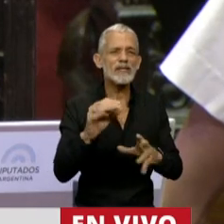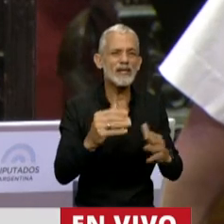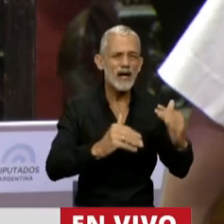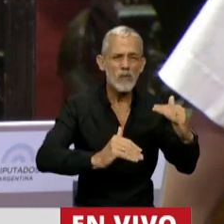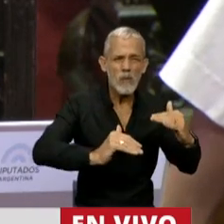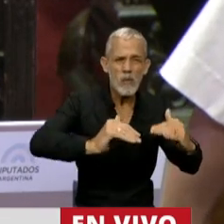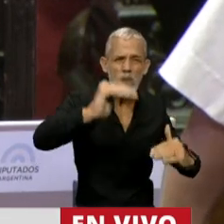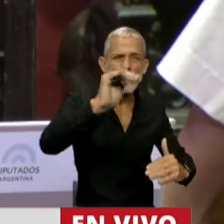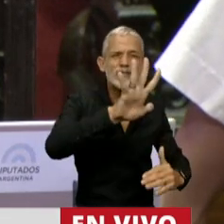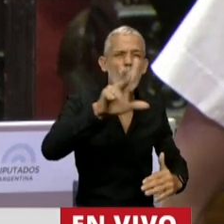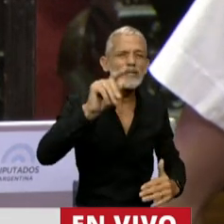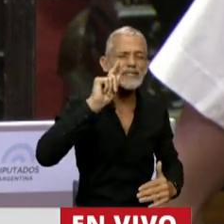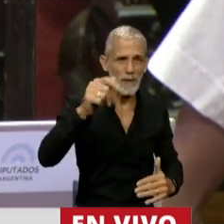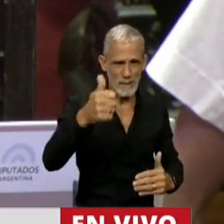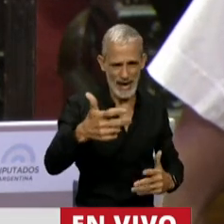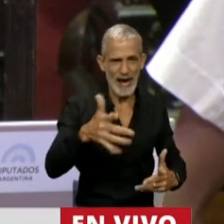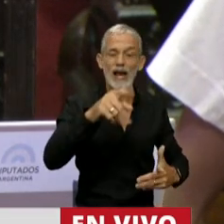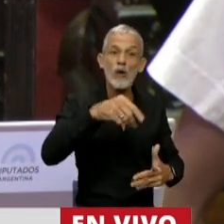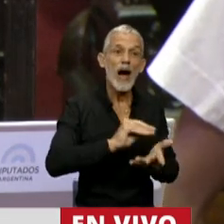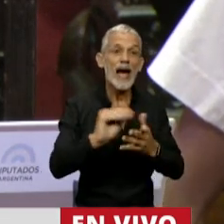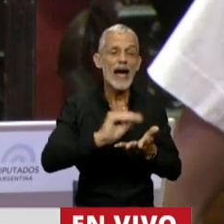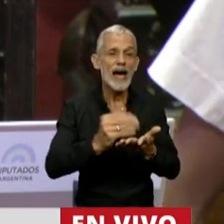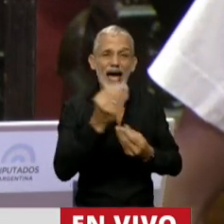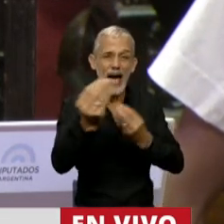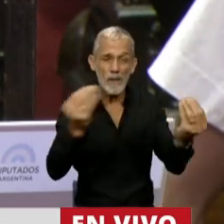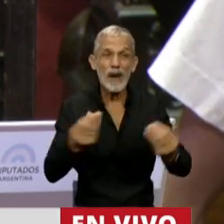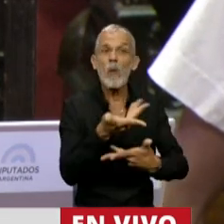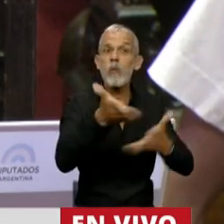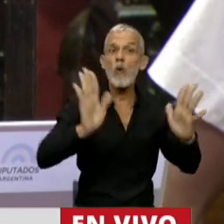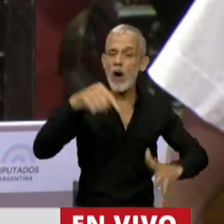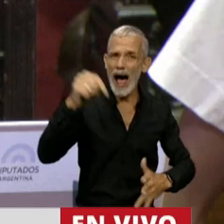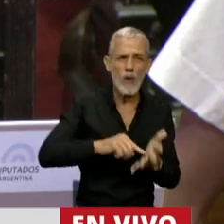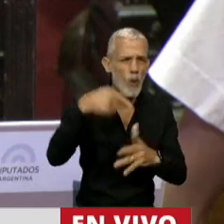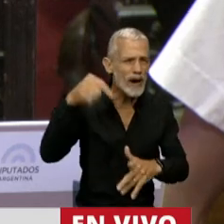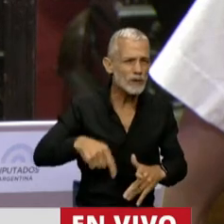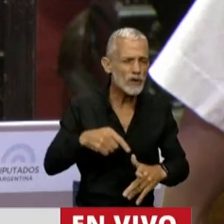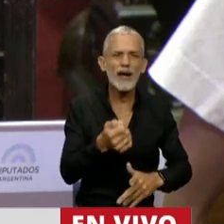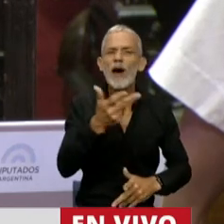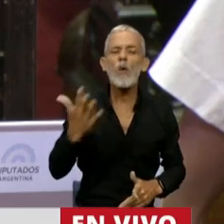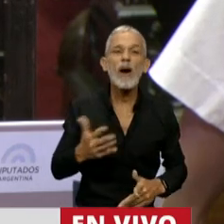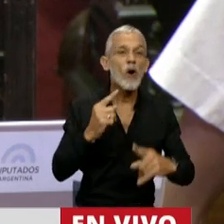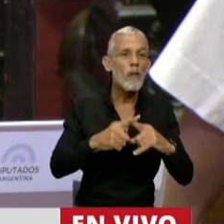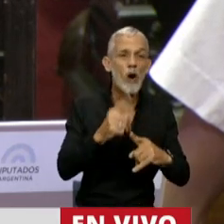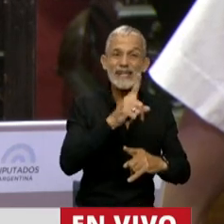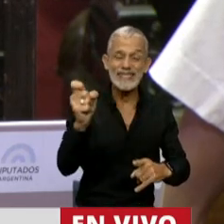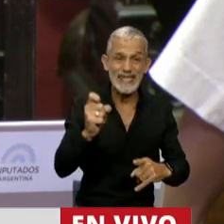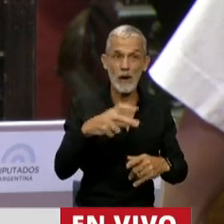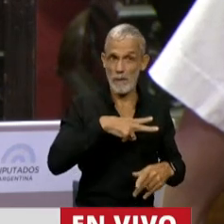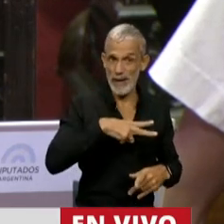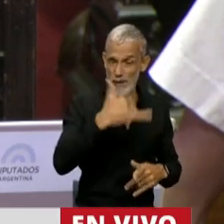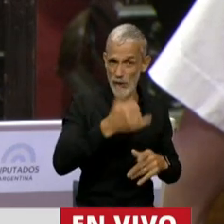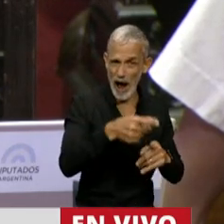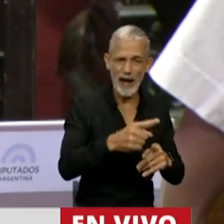.000. ¿Sabe cuántos empleos públicos hay en la ciudad de Buenos Aires por cada 100 empleos privados